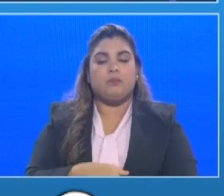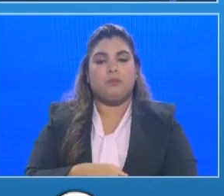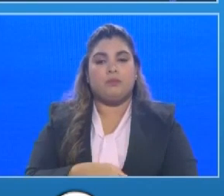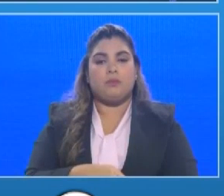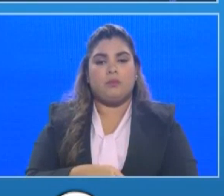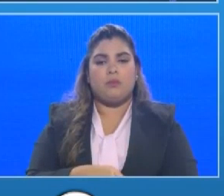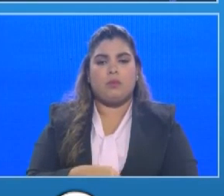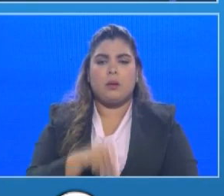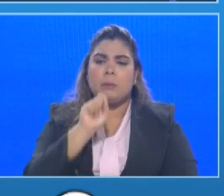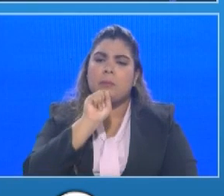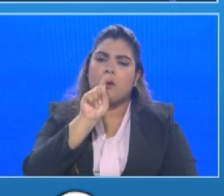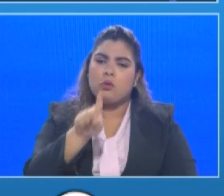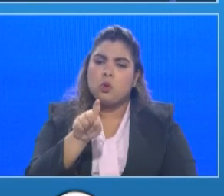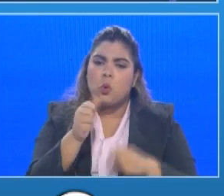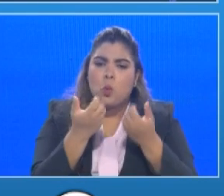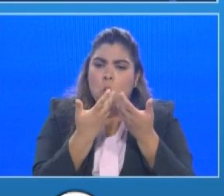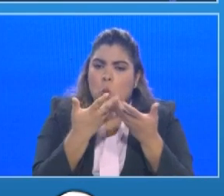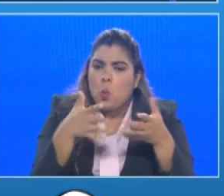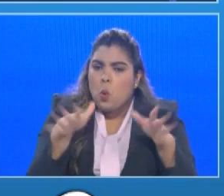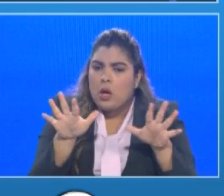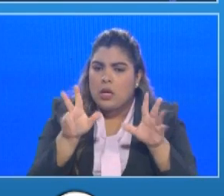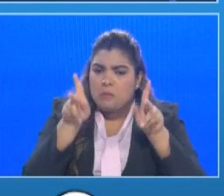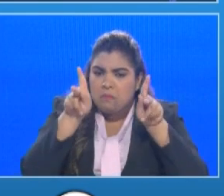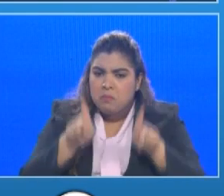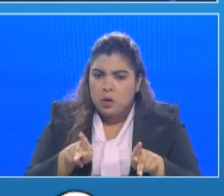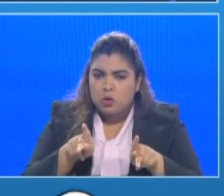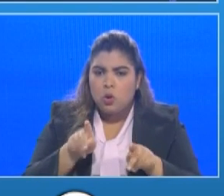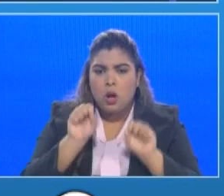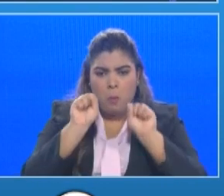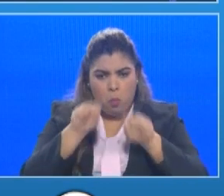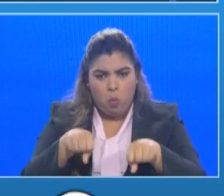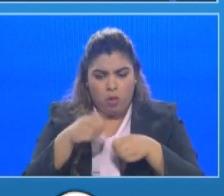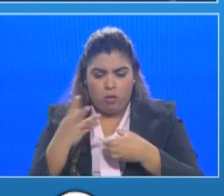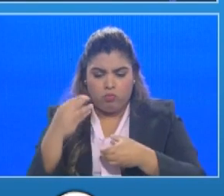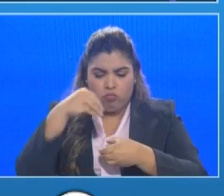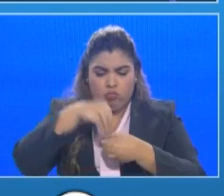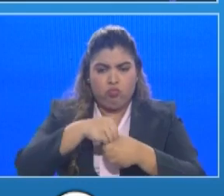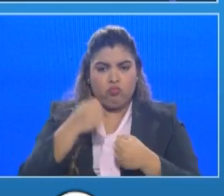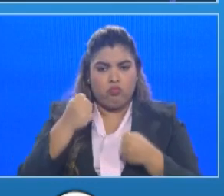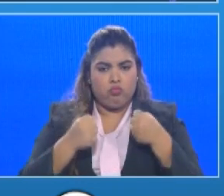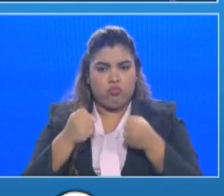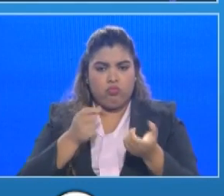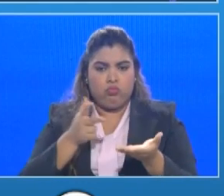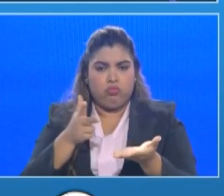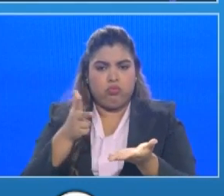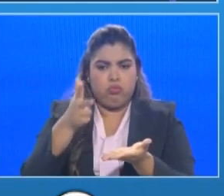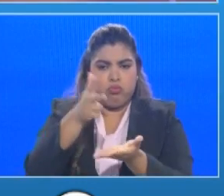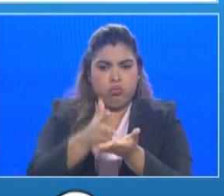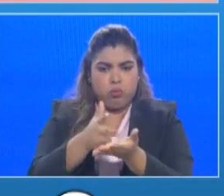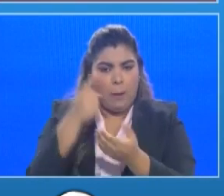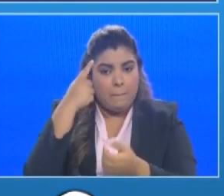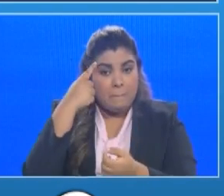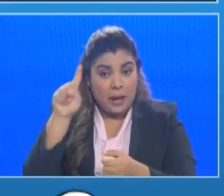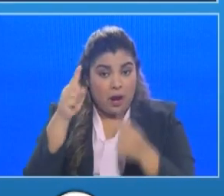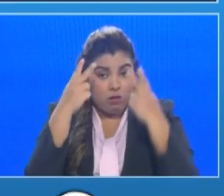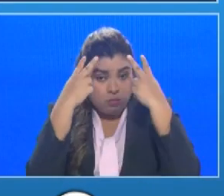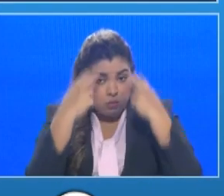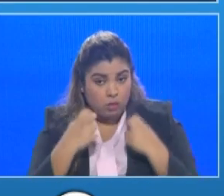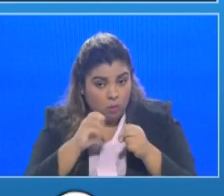cualquiera puede asistir a las pruebas en automóvil ¿cuáles son los requisitos? para